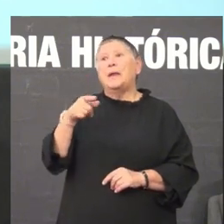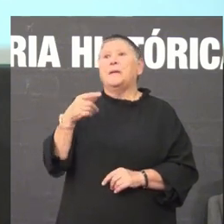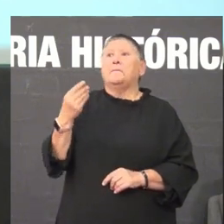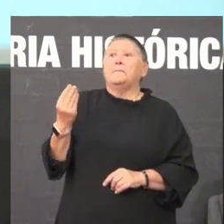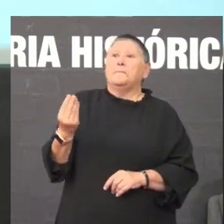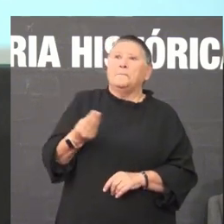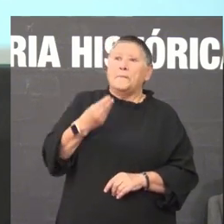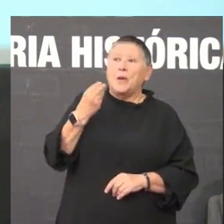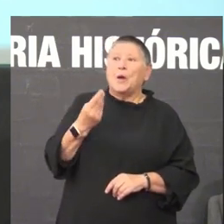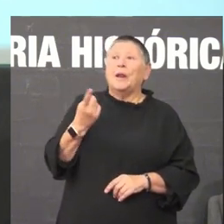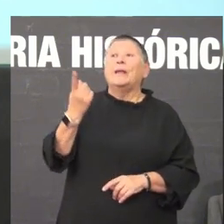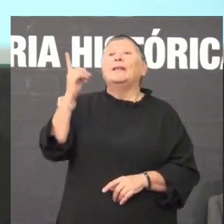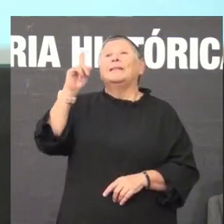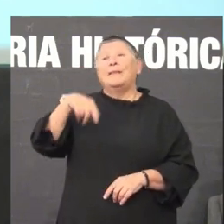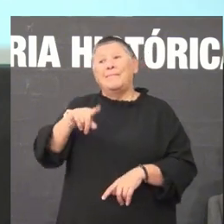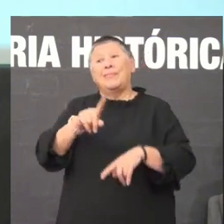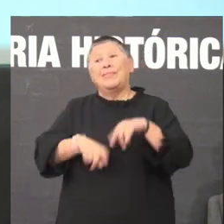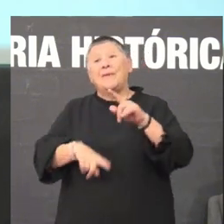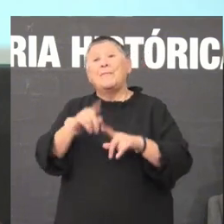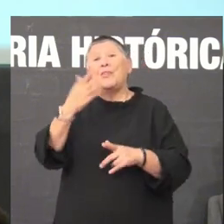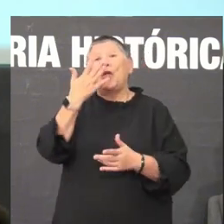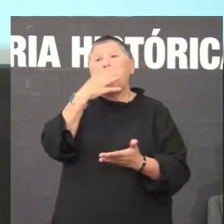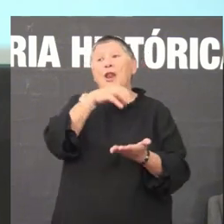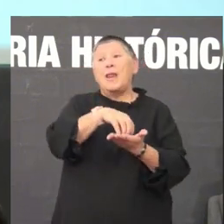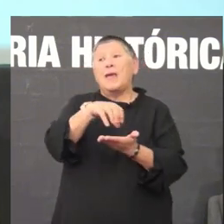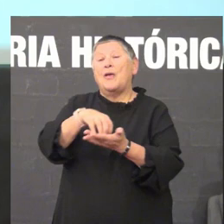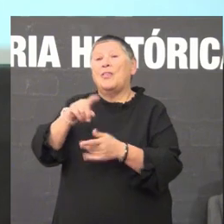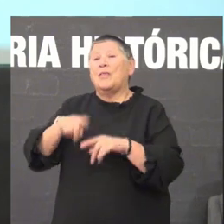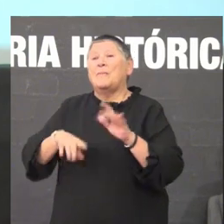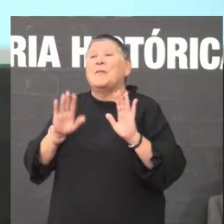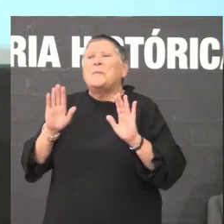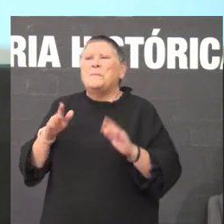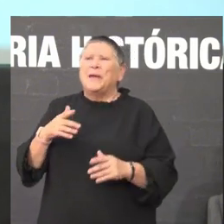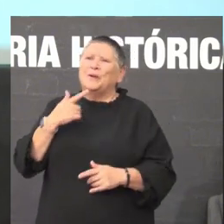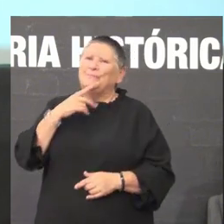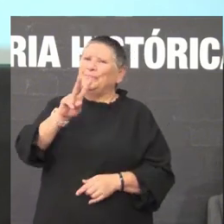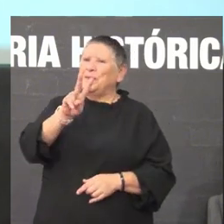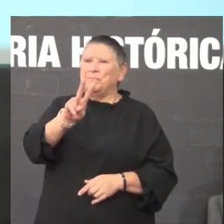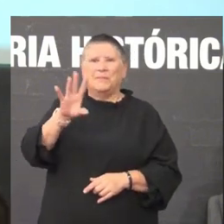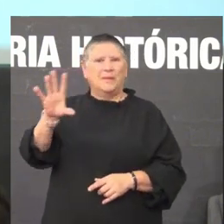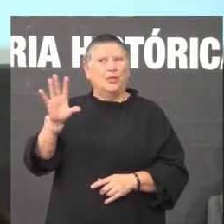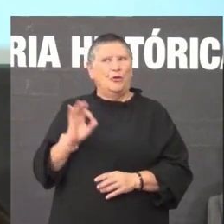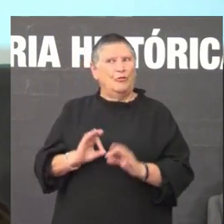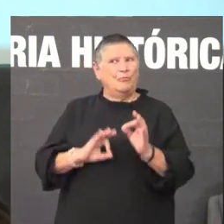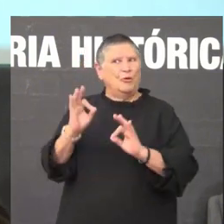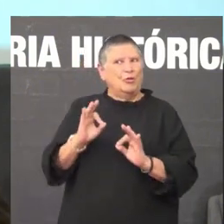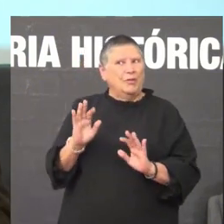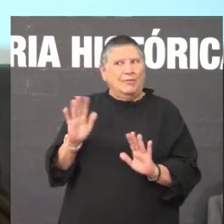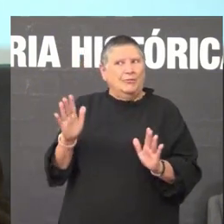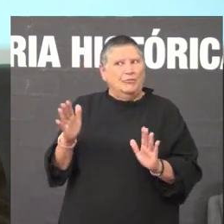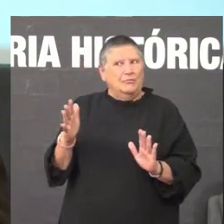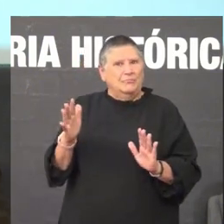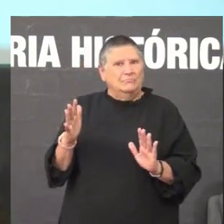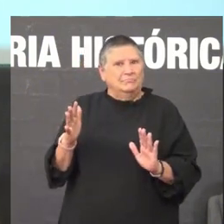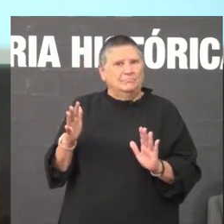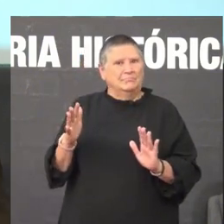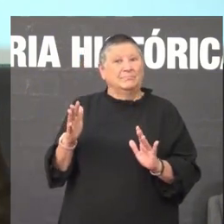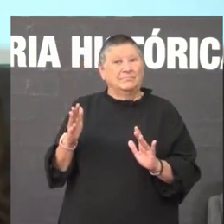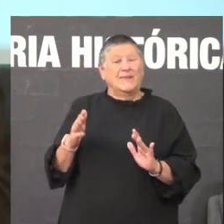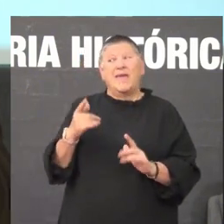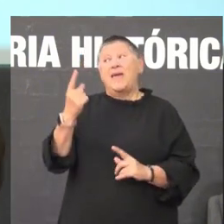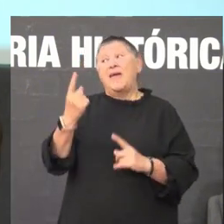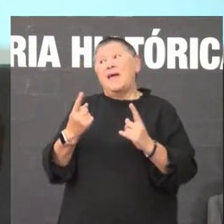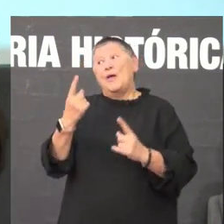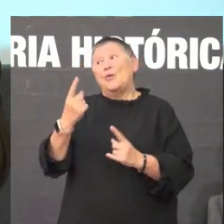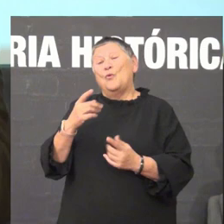depende tamén do centro mas estamos falando de alrededor do 25% como moito e tamén porque hai centros que